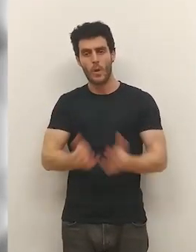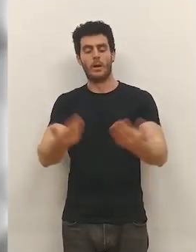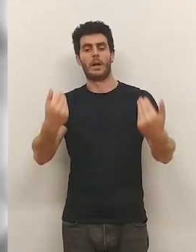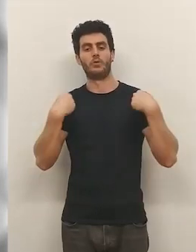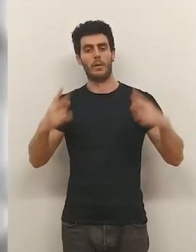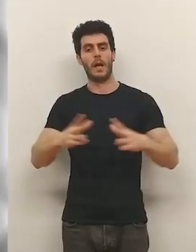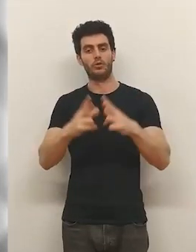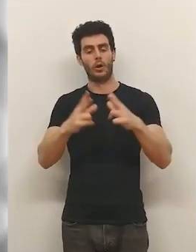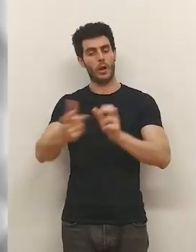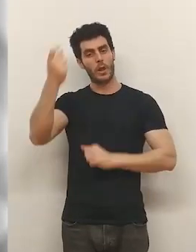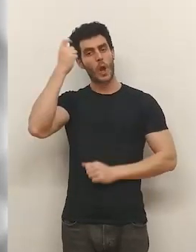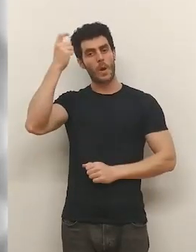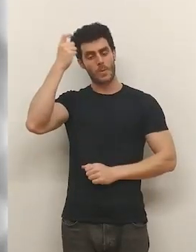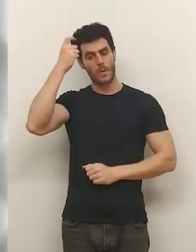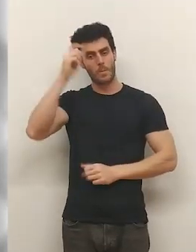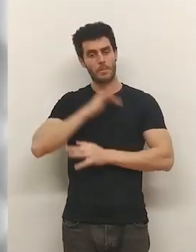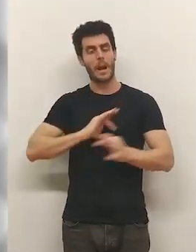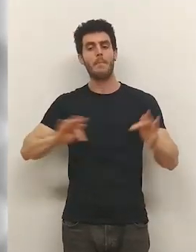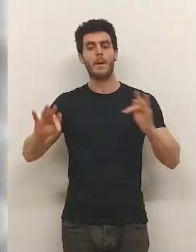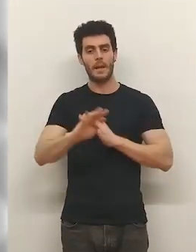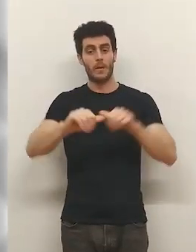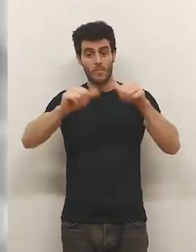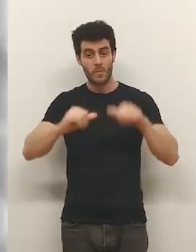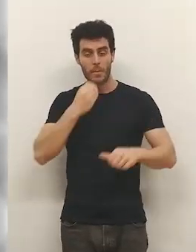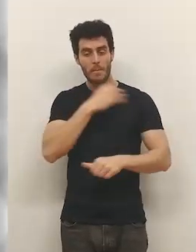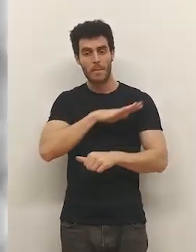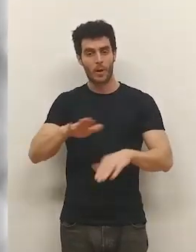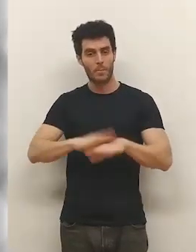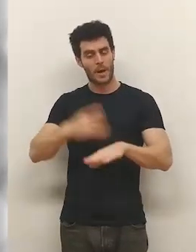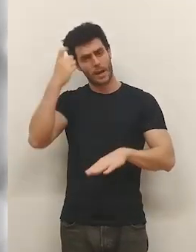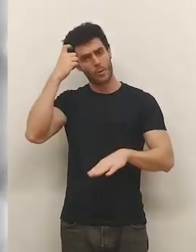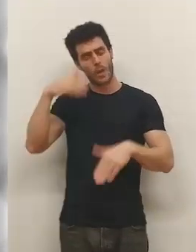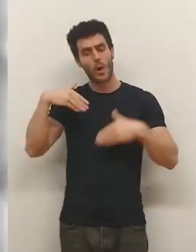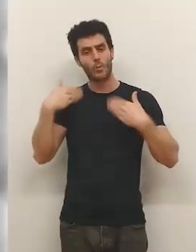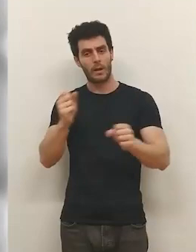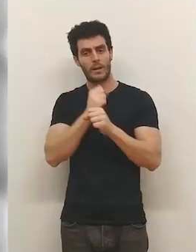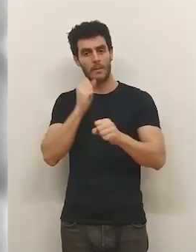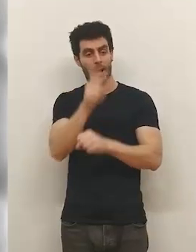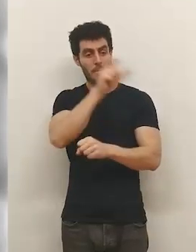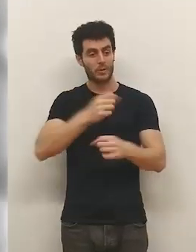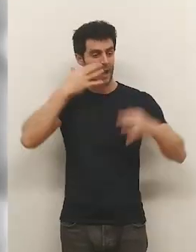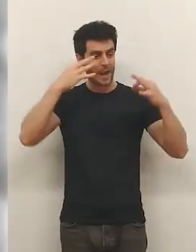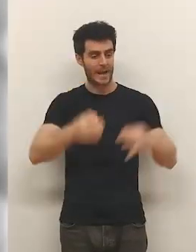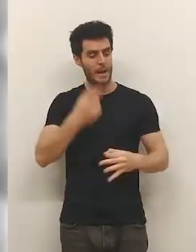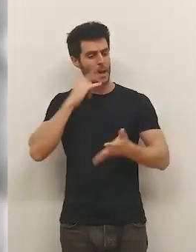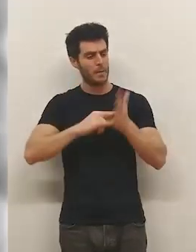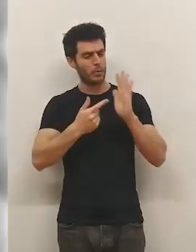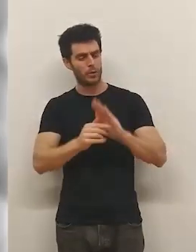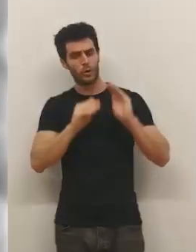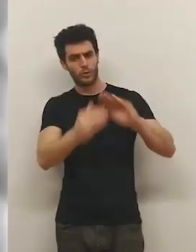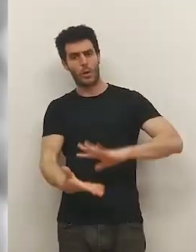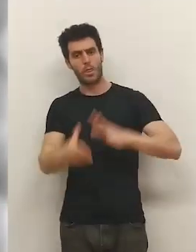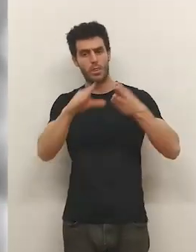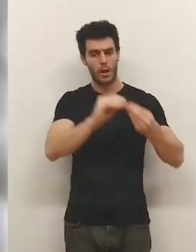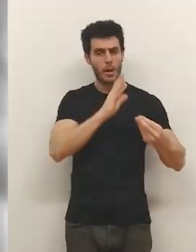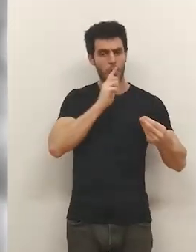responsabilidad social... los alumnos, la empatía. La mejor forma para el alumnado... ...es poder trabajar con personas reales... ...ver que sus proyectos o